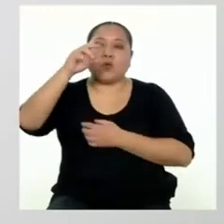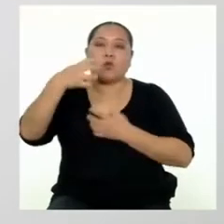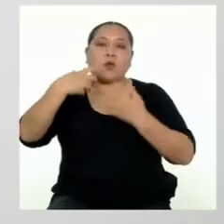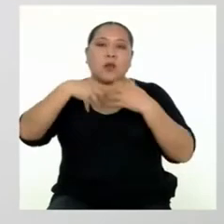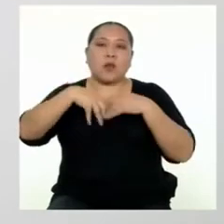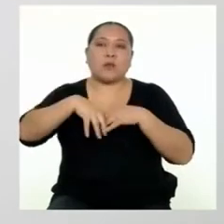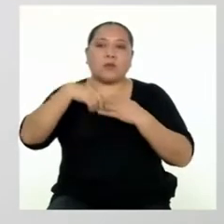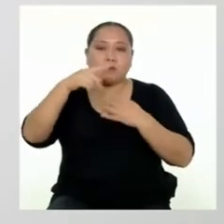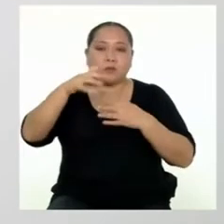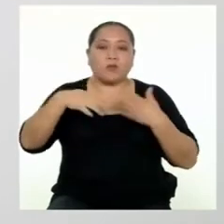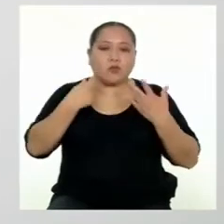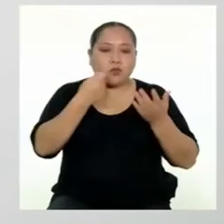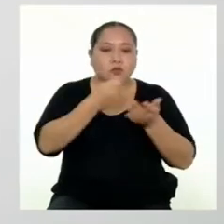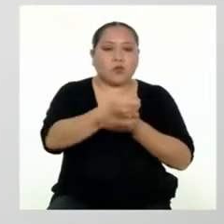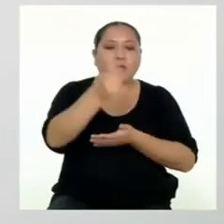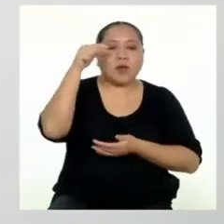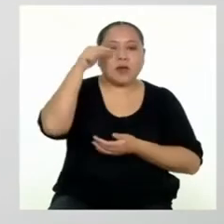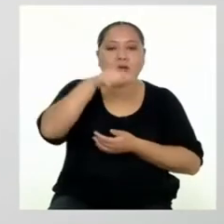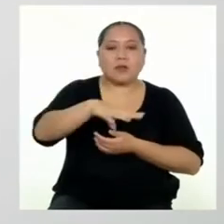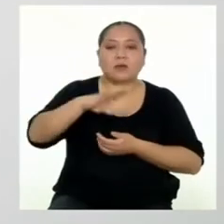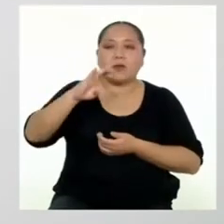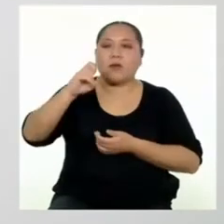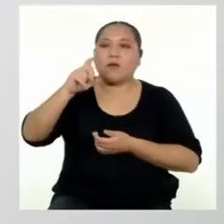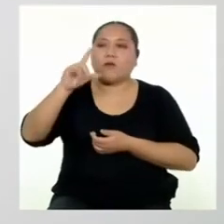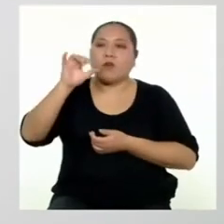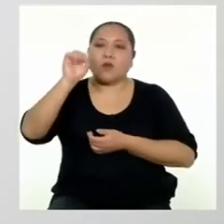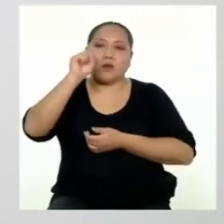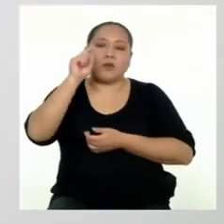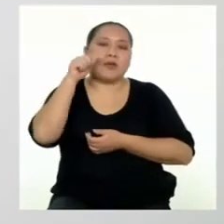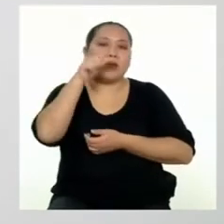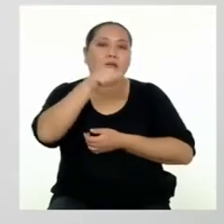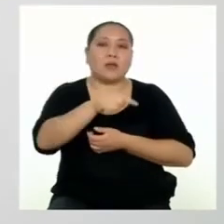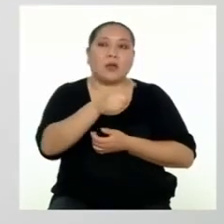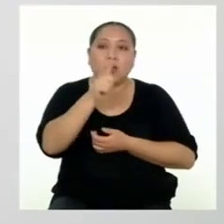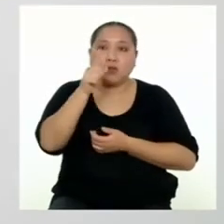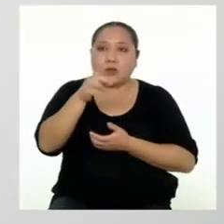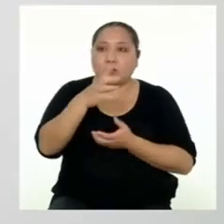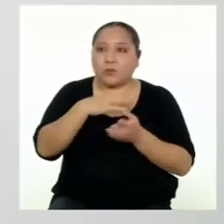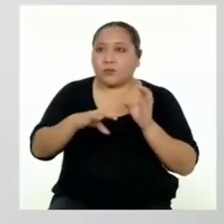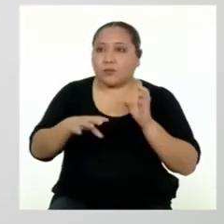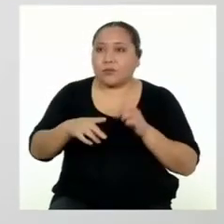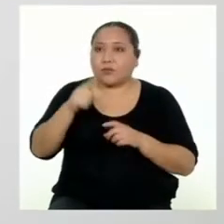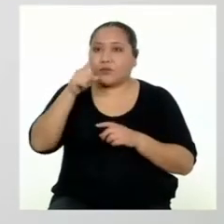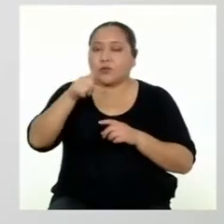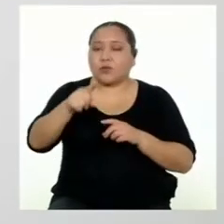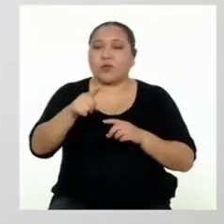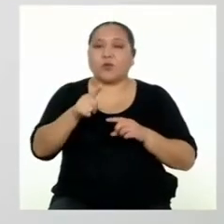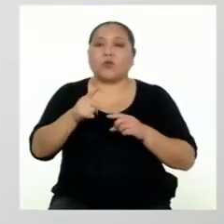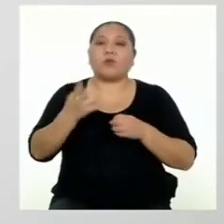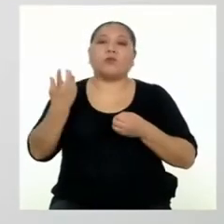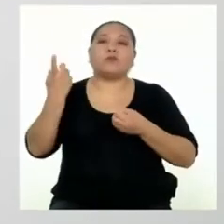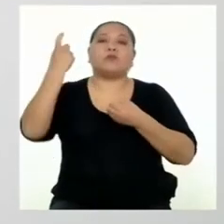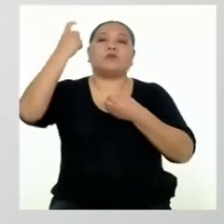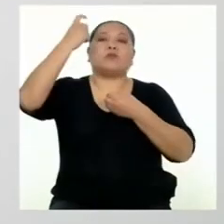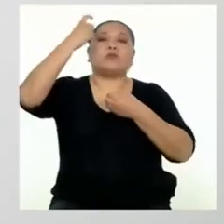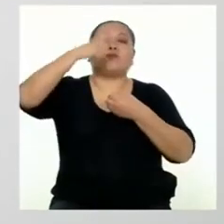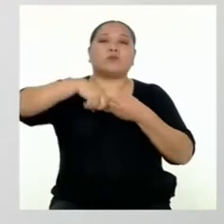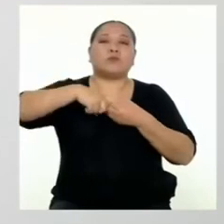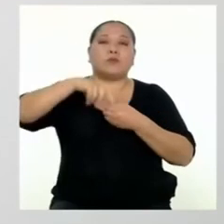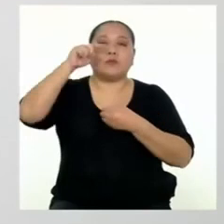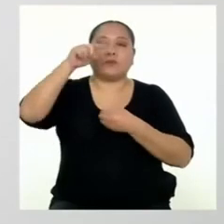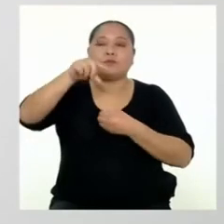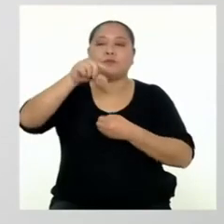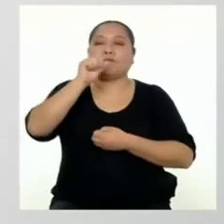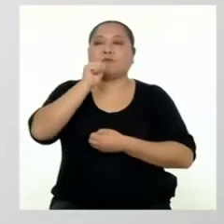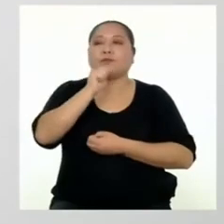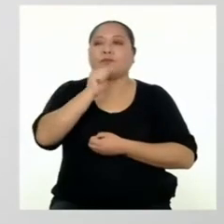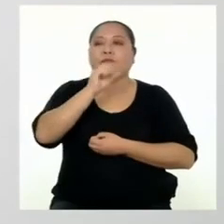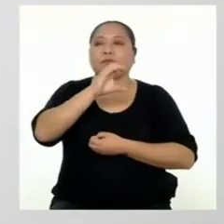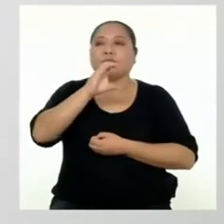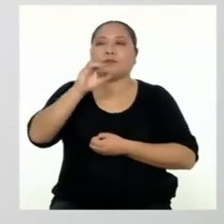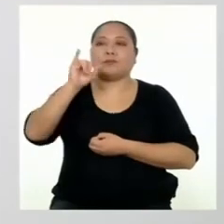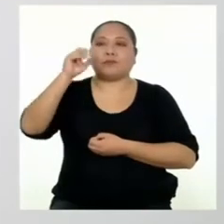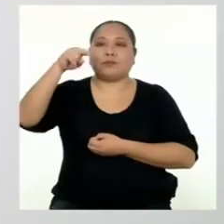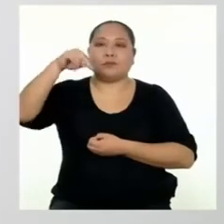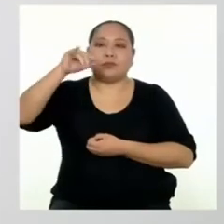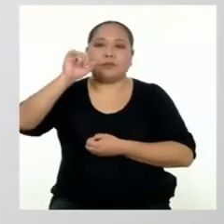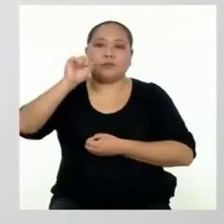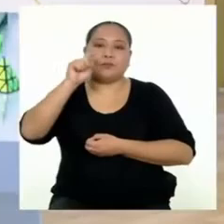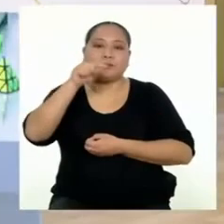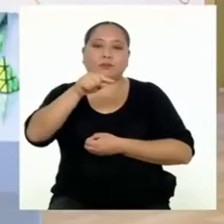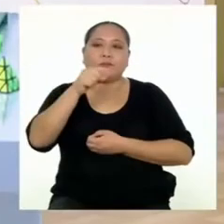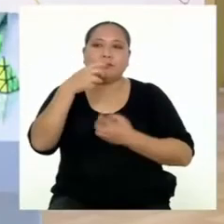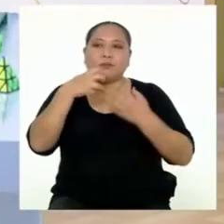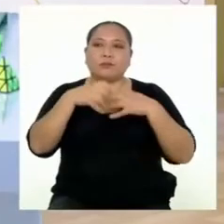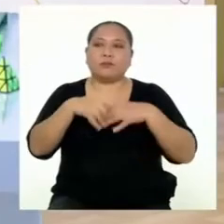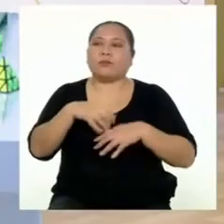hacerlo en esta Bolsa de Valores y al hacerlo te estarías convirtiendo en un accionista de dicha